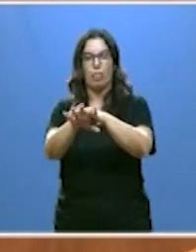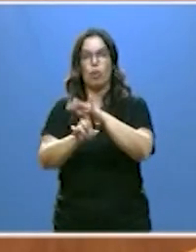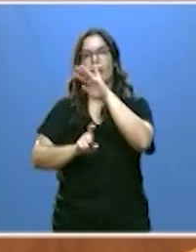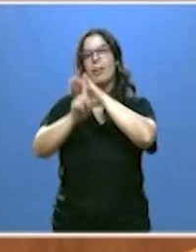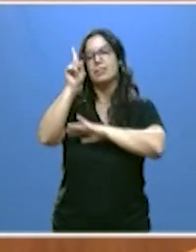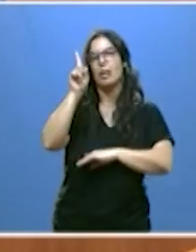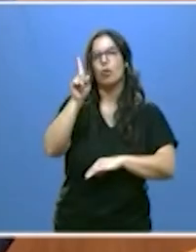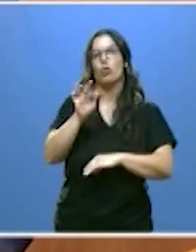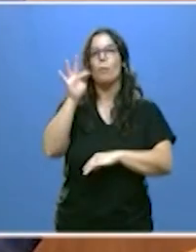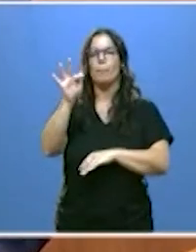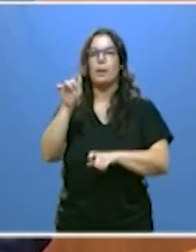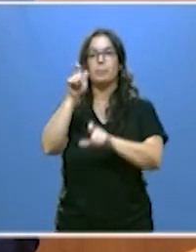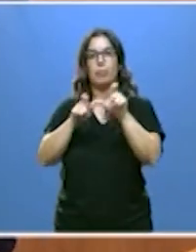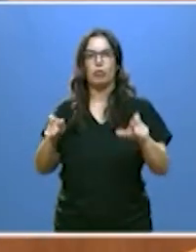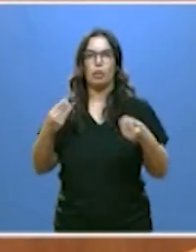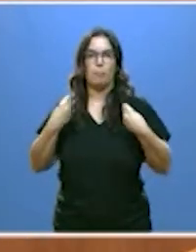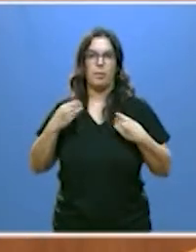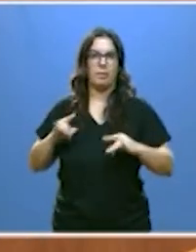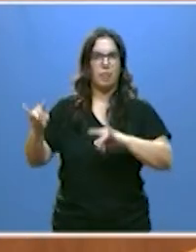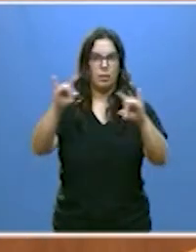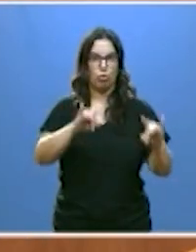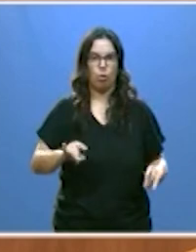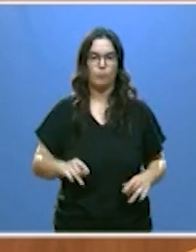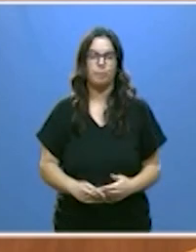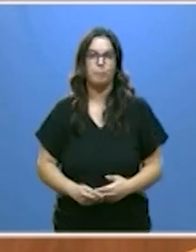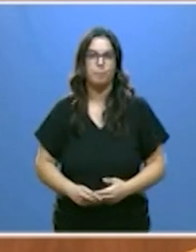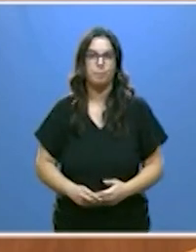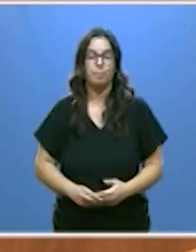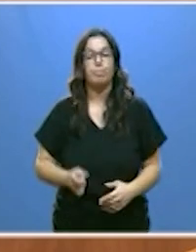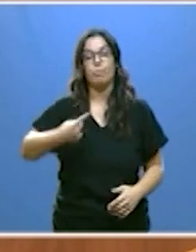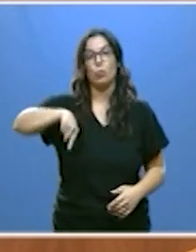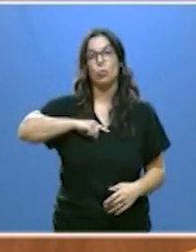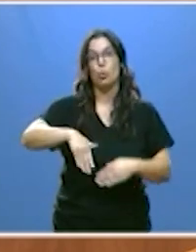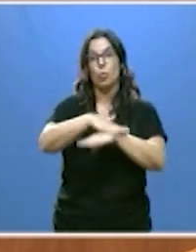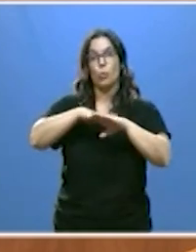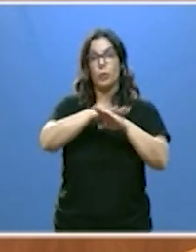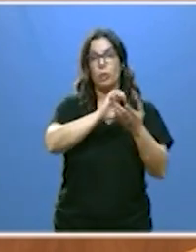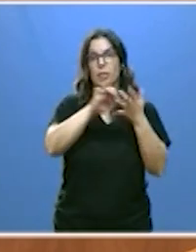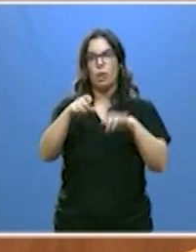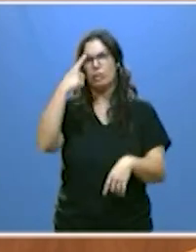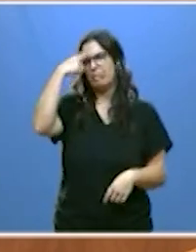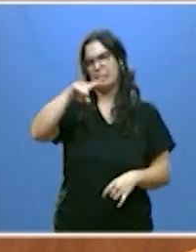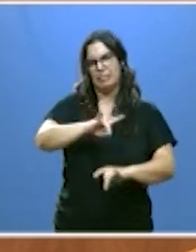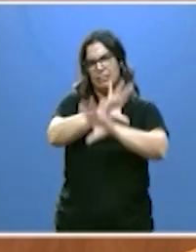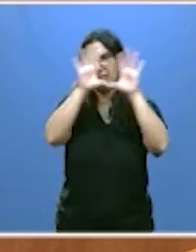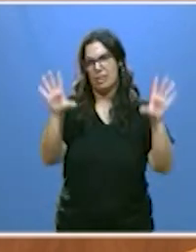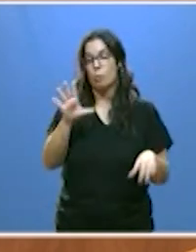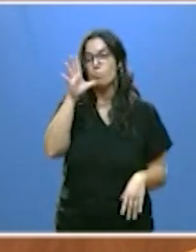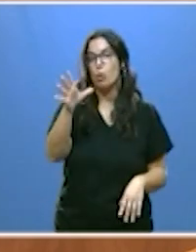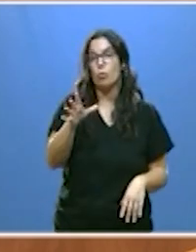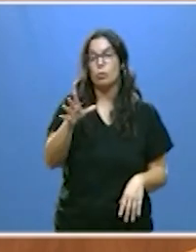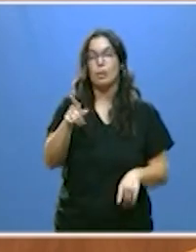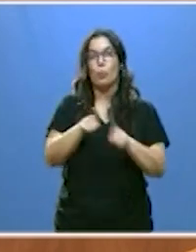desarrollo y la población de nuestro territorio en el gobierno de Castilla y León somos muy conscientes de ello porque el